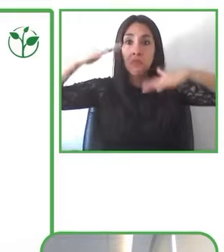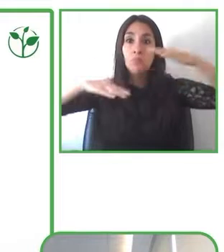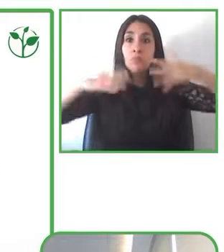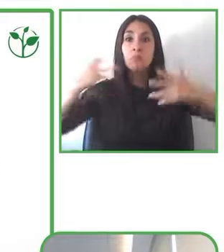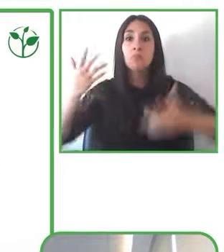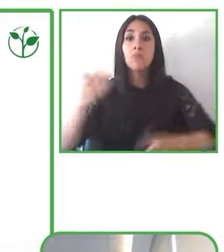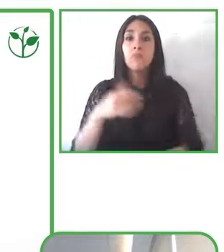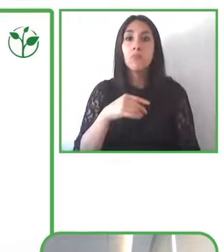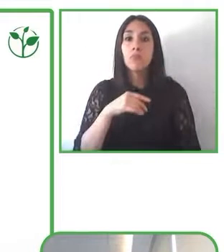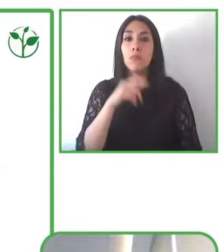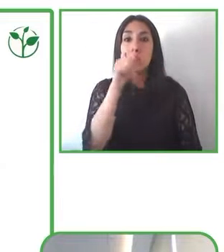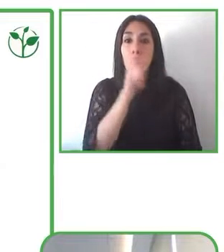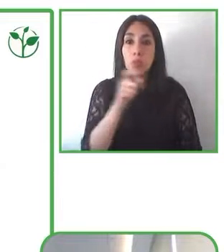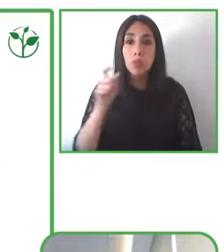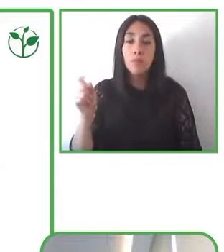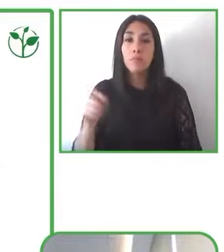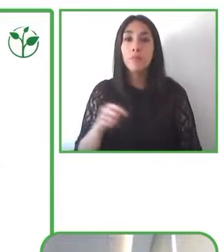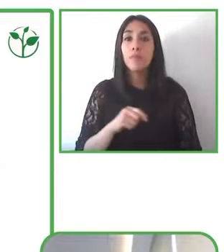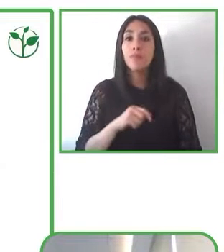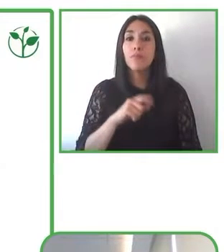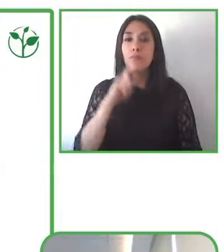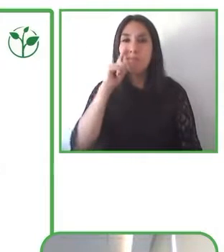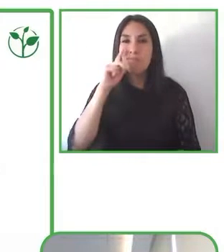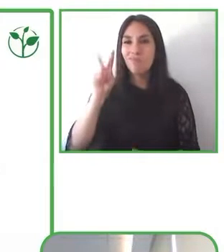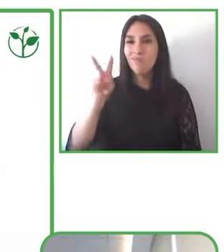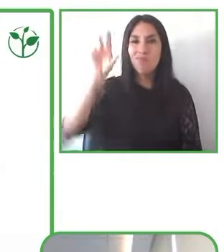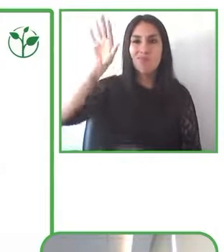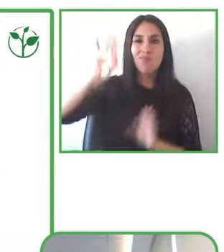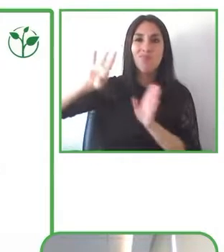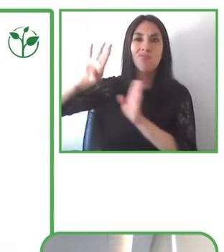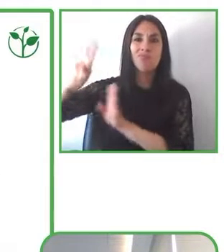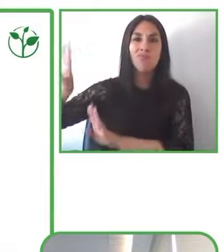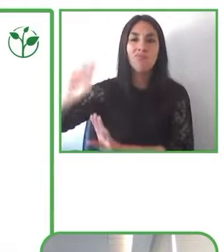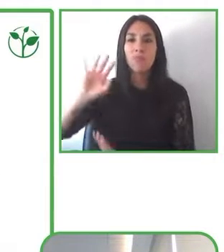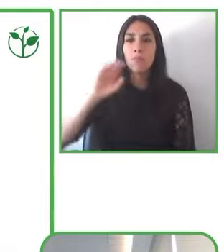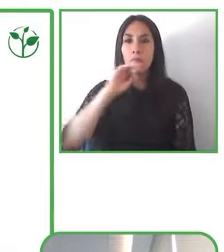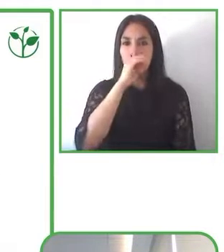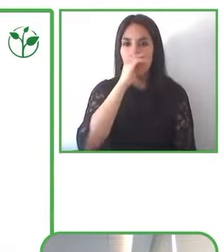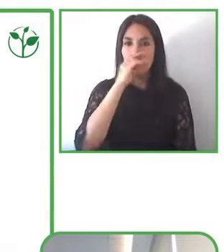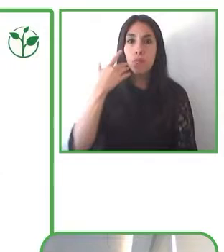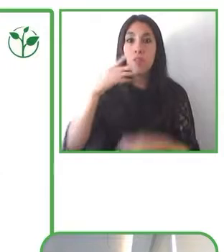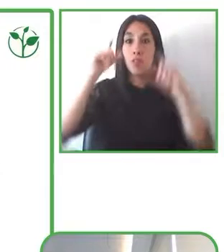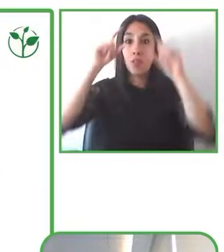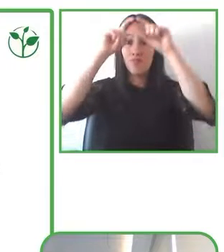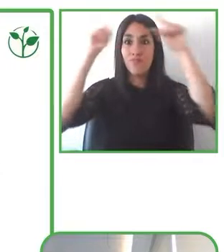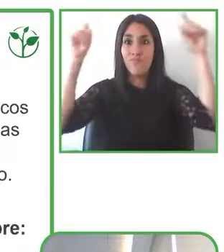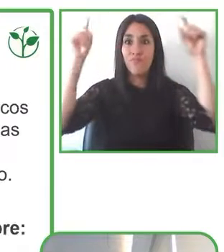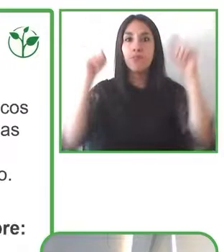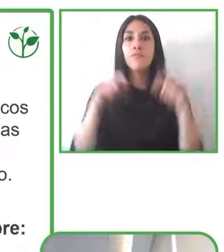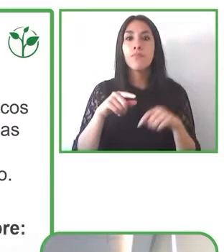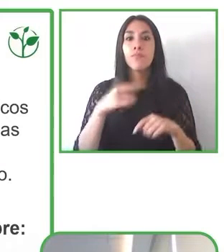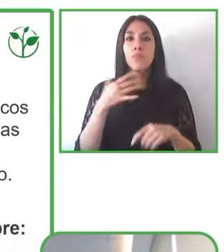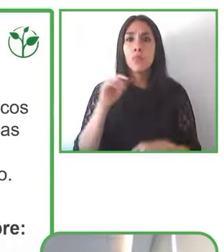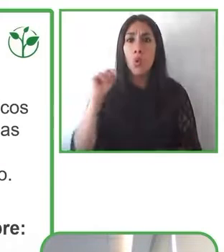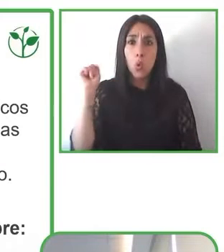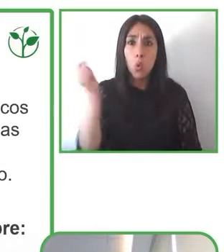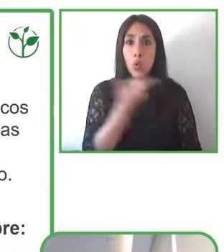ampliamos este gran marco de habilidades de todos sin distingos.